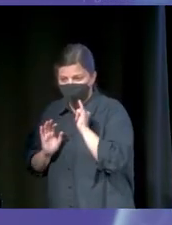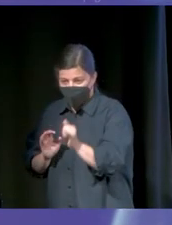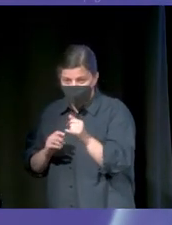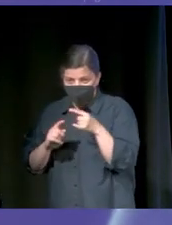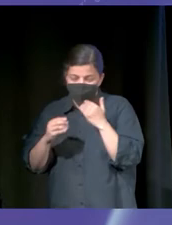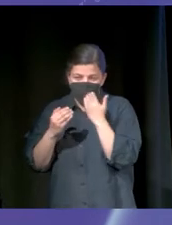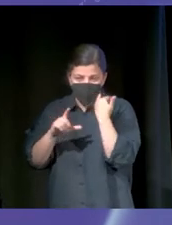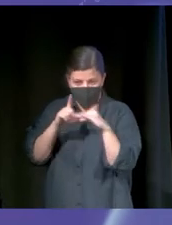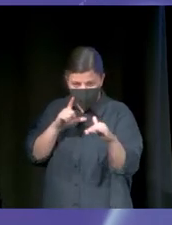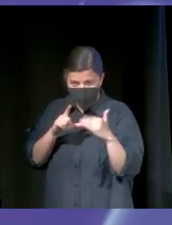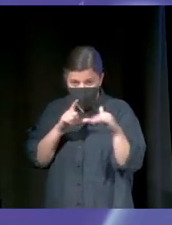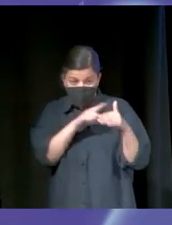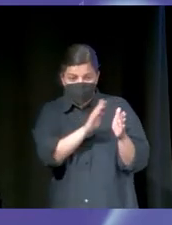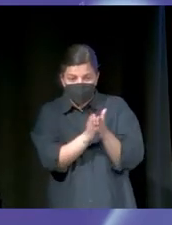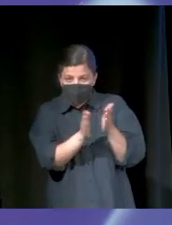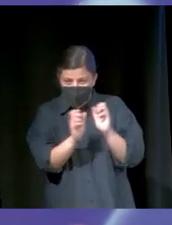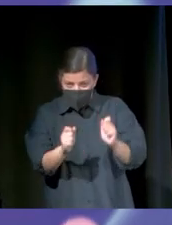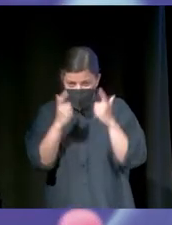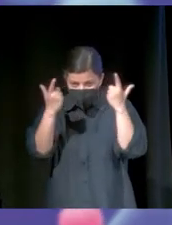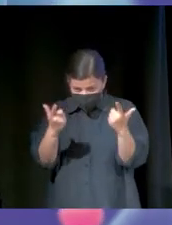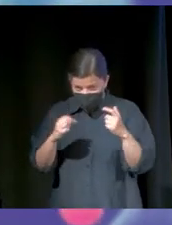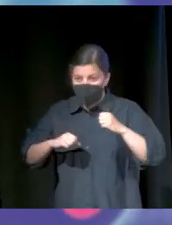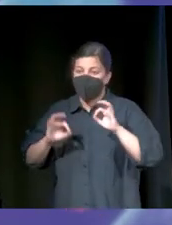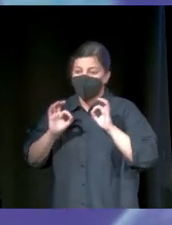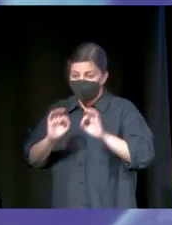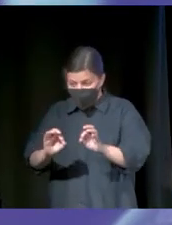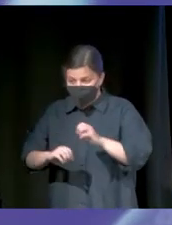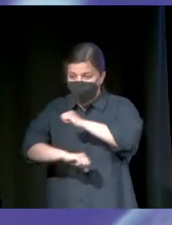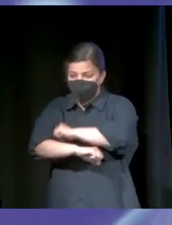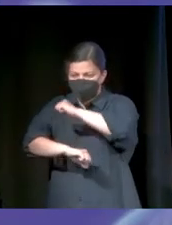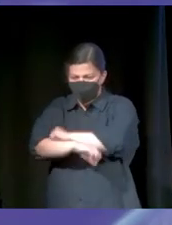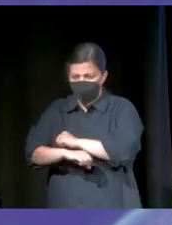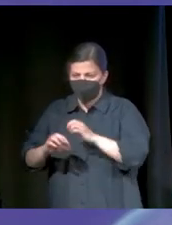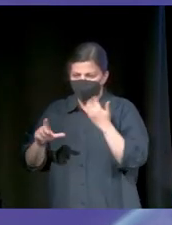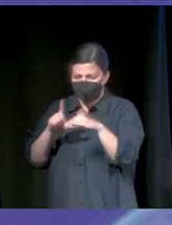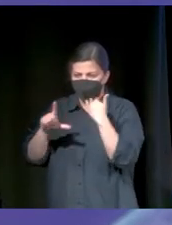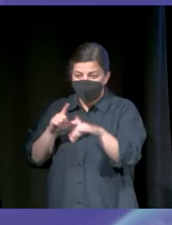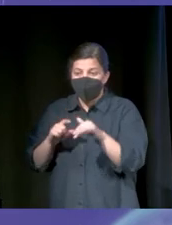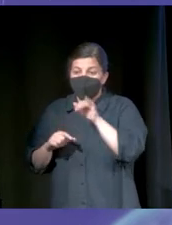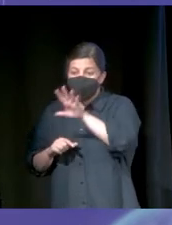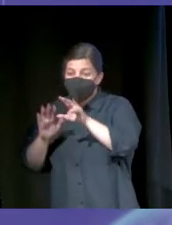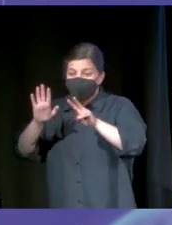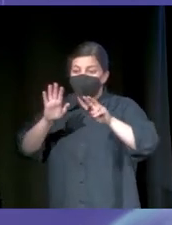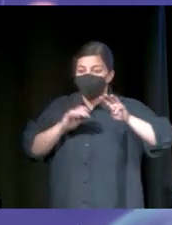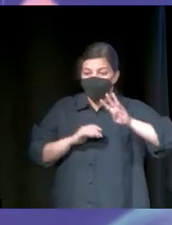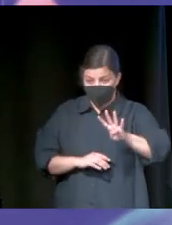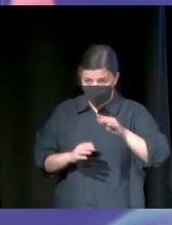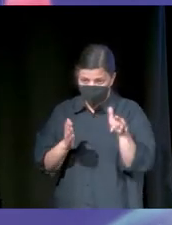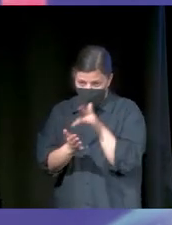-mails. Y venía con este libro. Este es el libro oficial de Microsoft Outlook para enviar un e-mail. 564 páginas para enviar un e-mail.